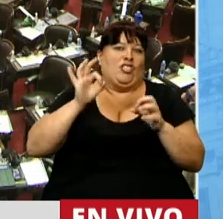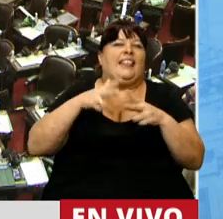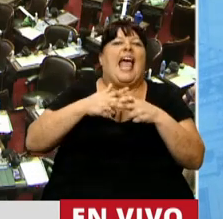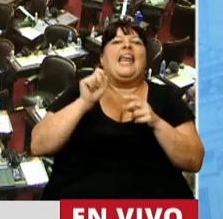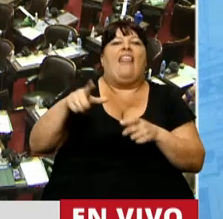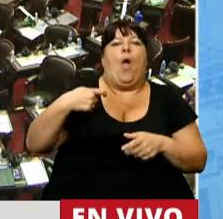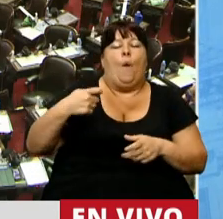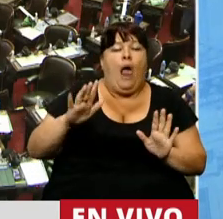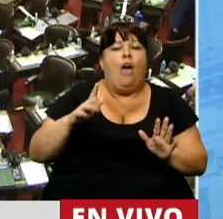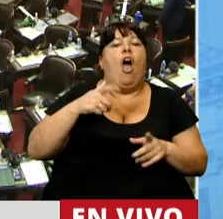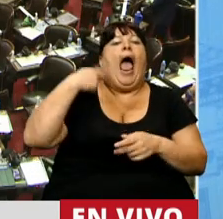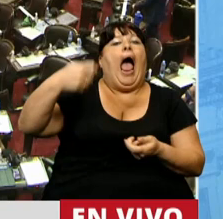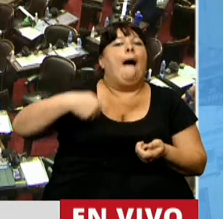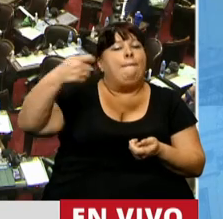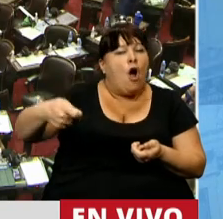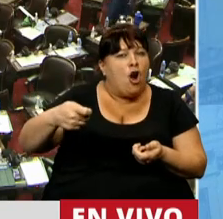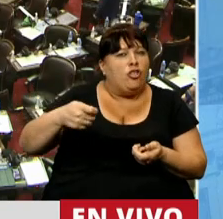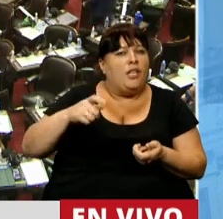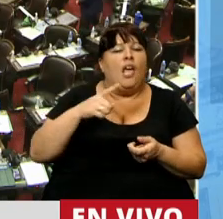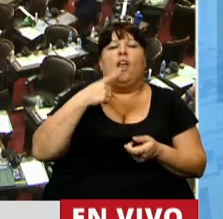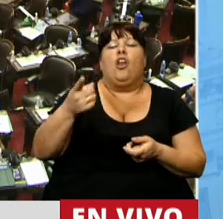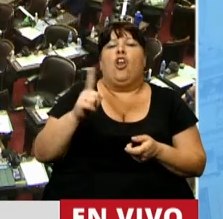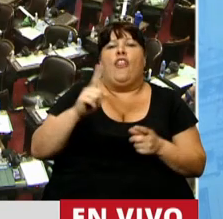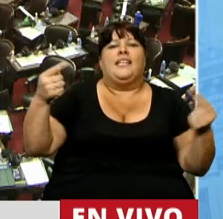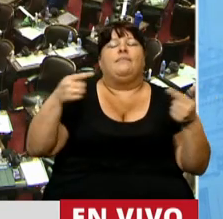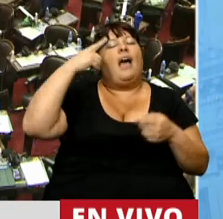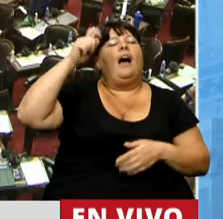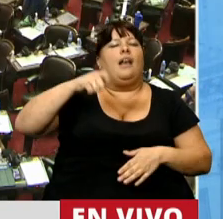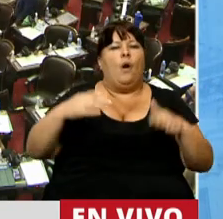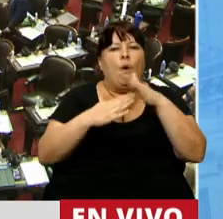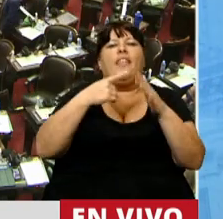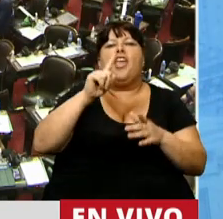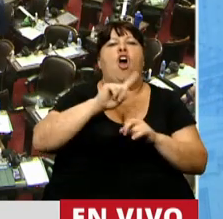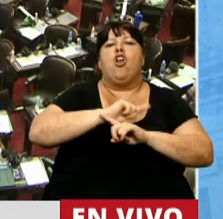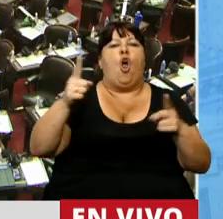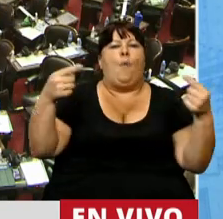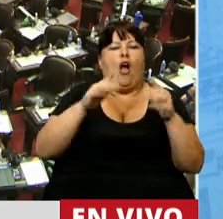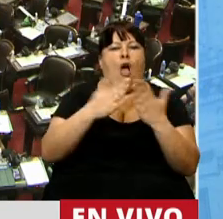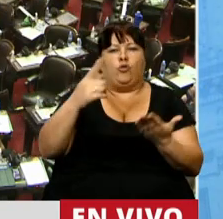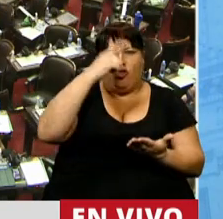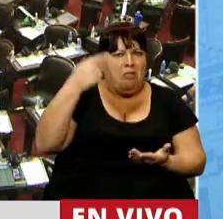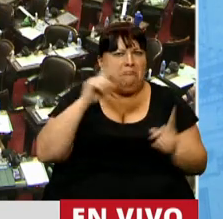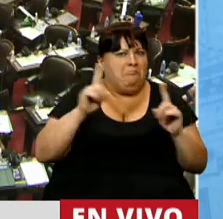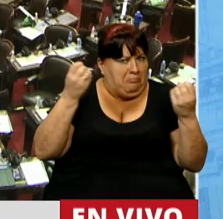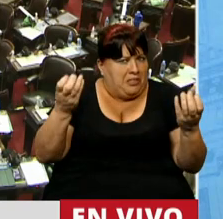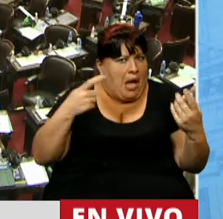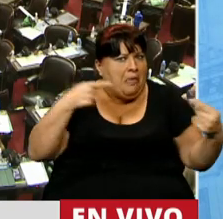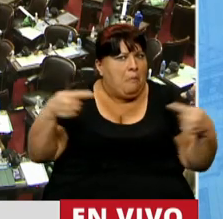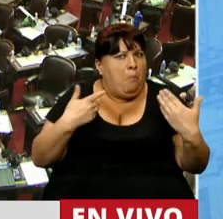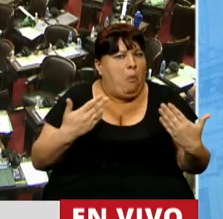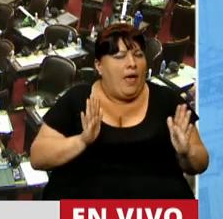previsionalista, que la Corte no declaró inconstitucional la fórmula, no la declaró inconstitucional,